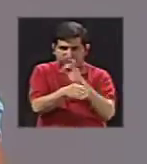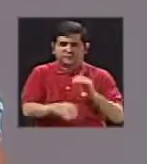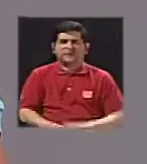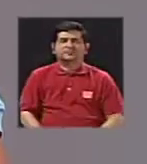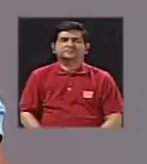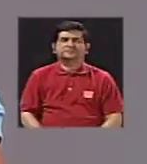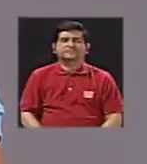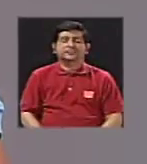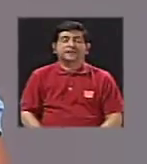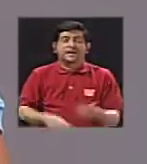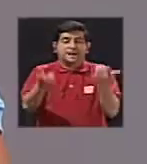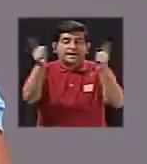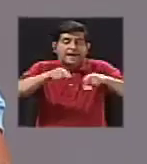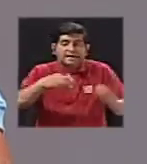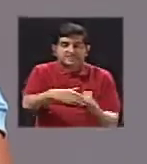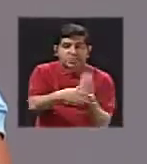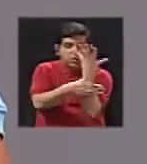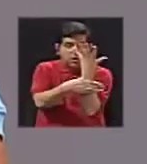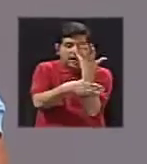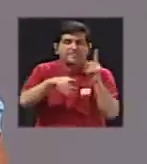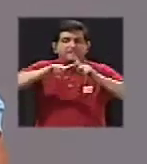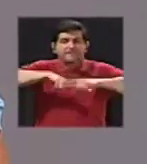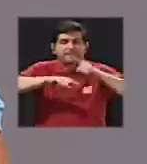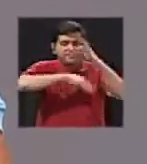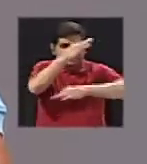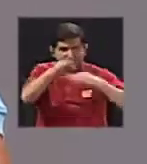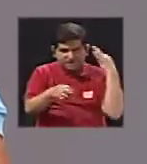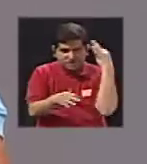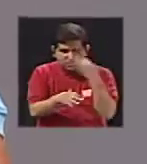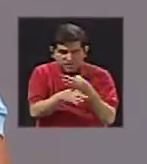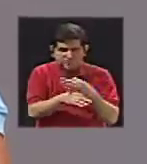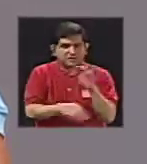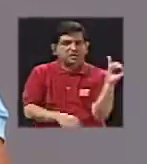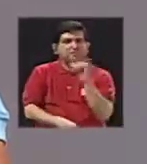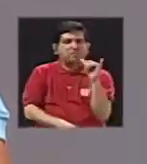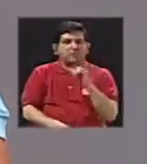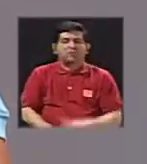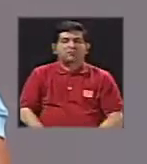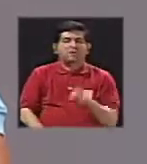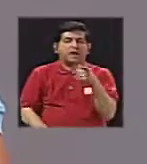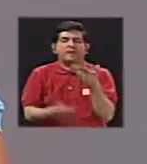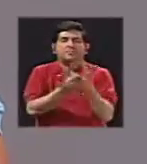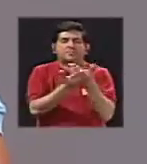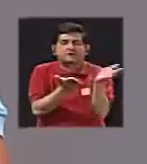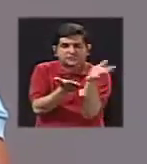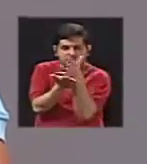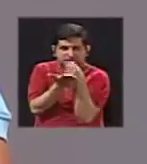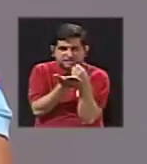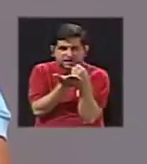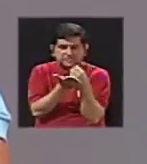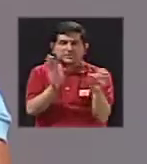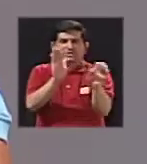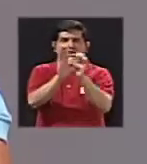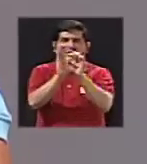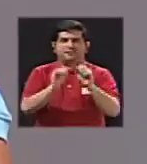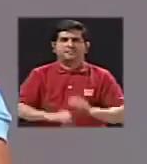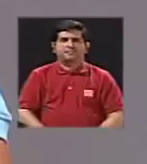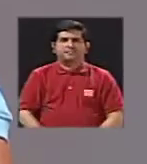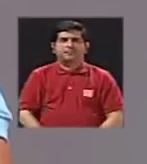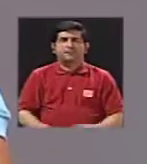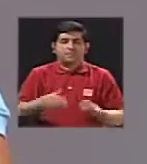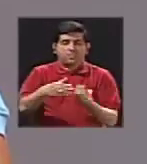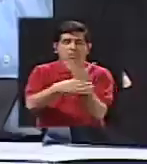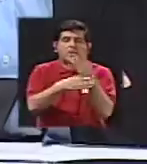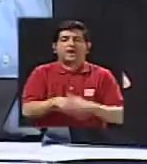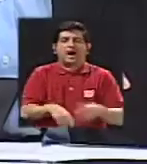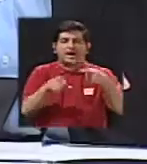de los volcanes, pues, dependiendo del tipo de volcán, así será la toma de las muestras. Por ejemplo, en el volcán